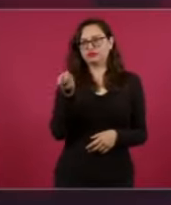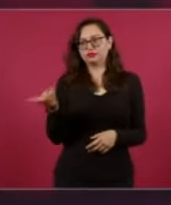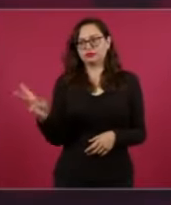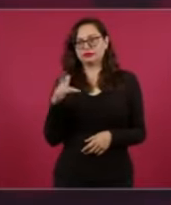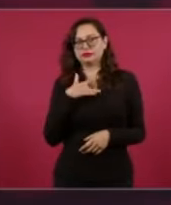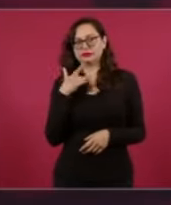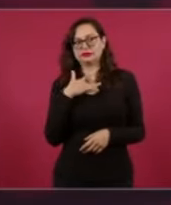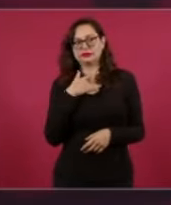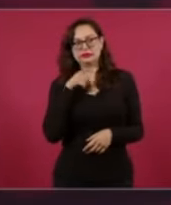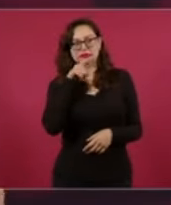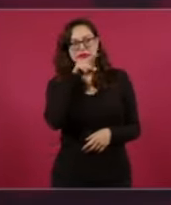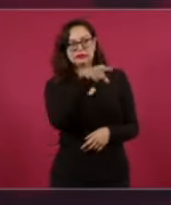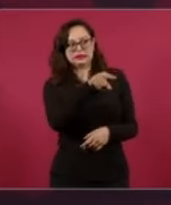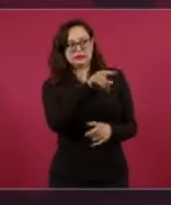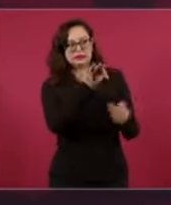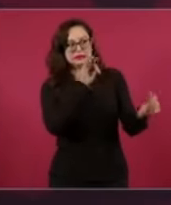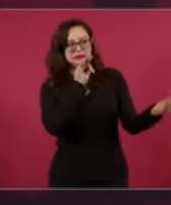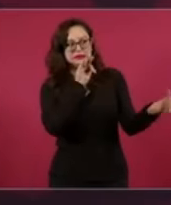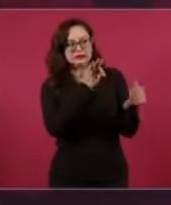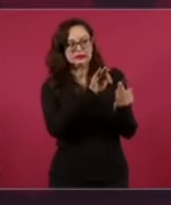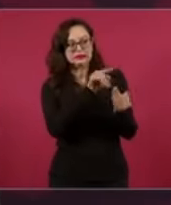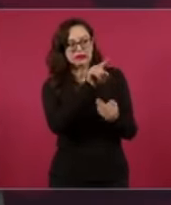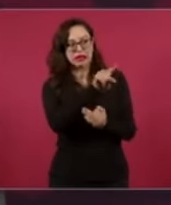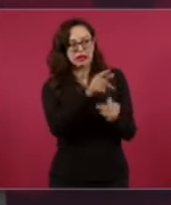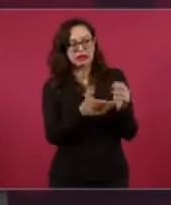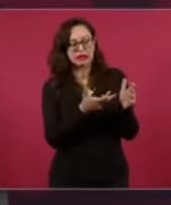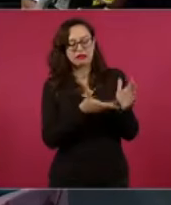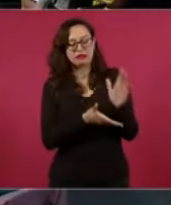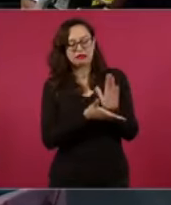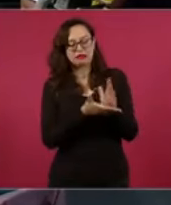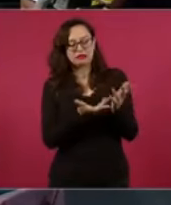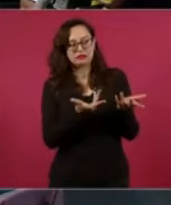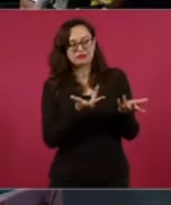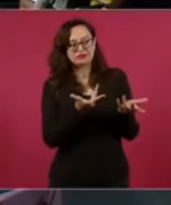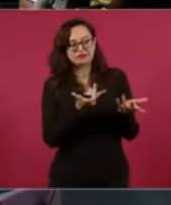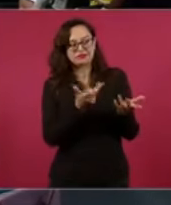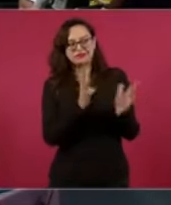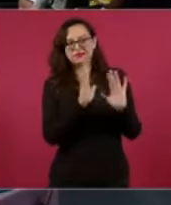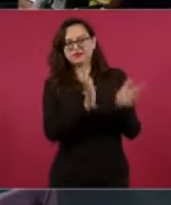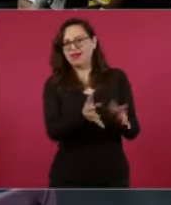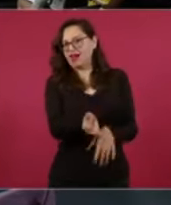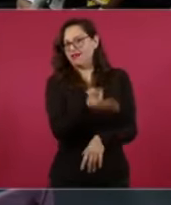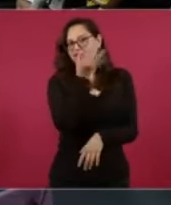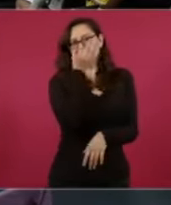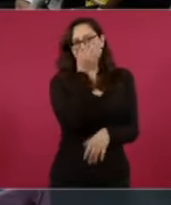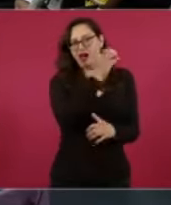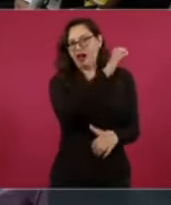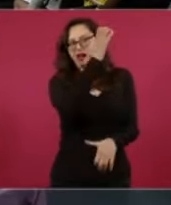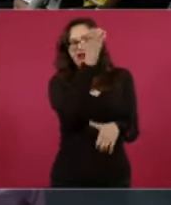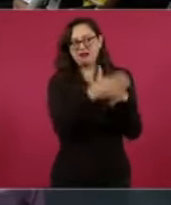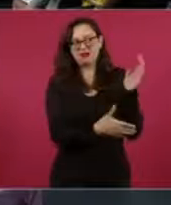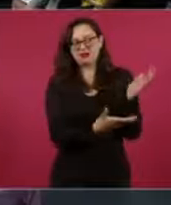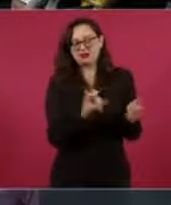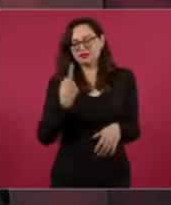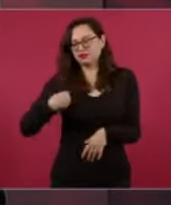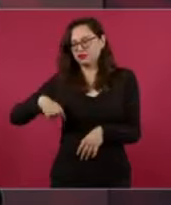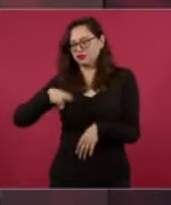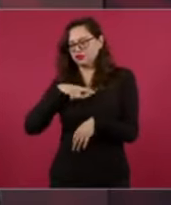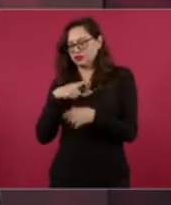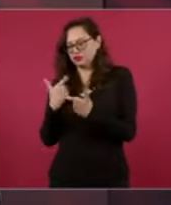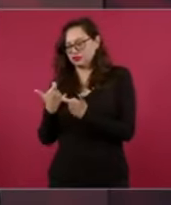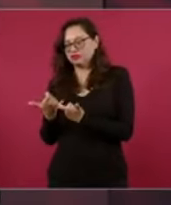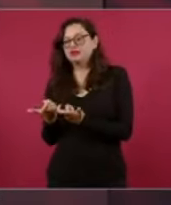ahora ahí hay una estación del tren y otras